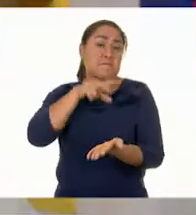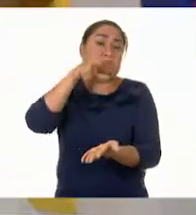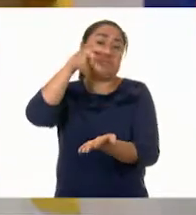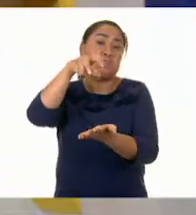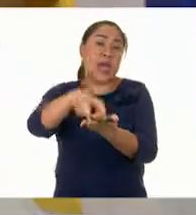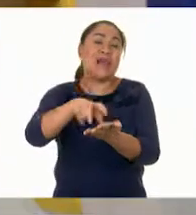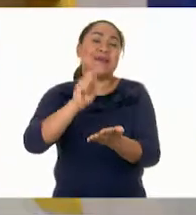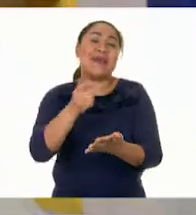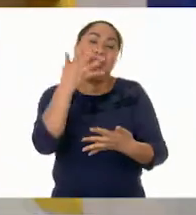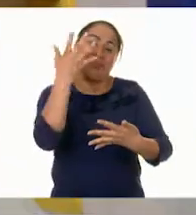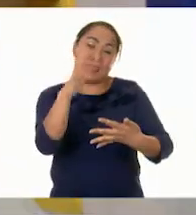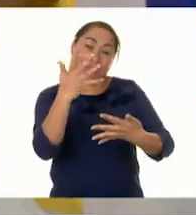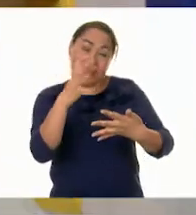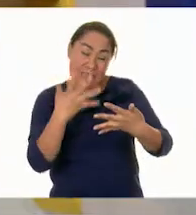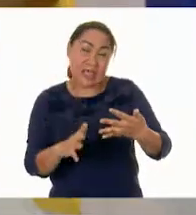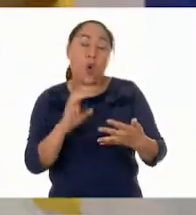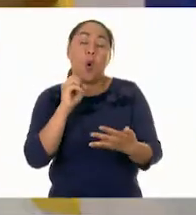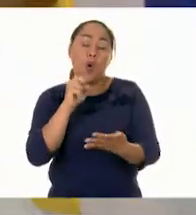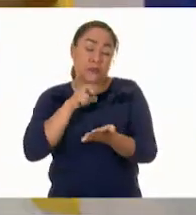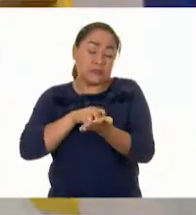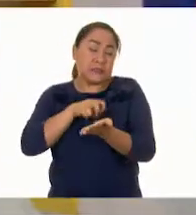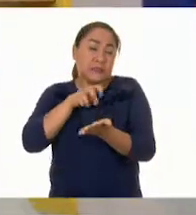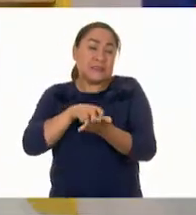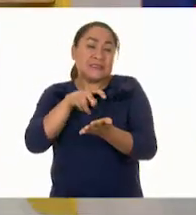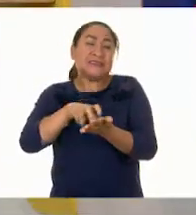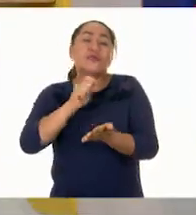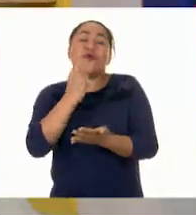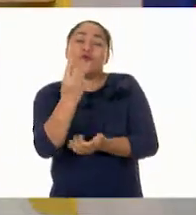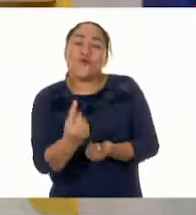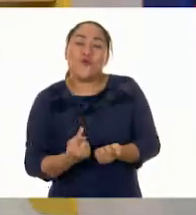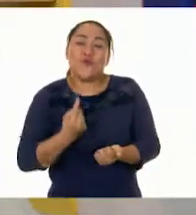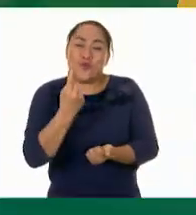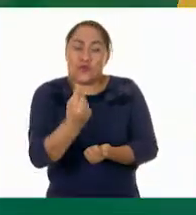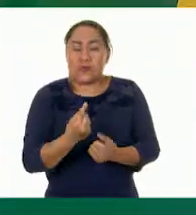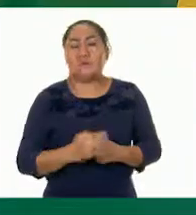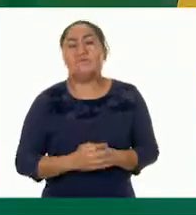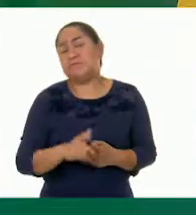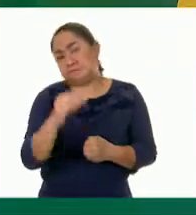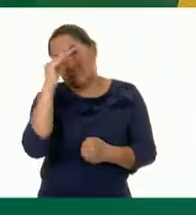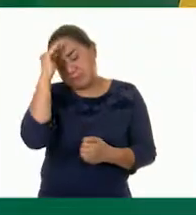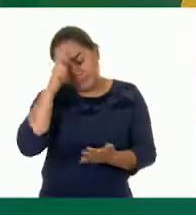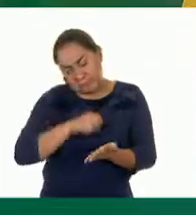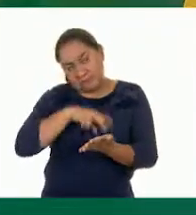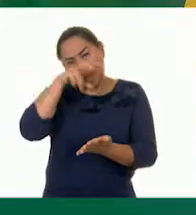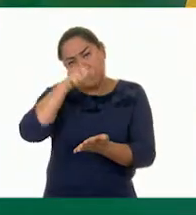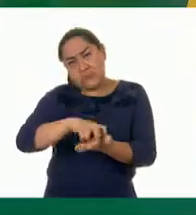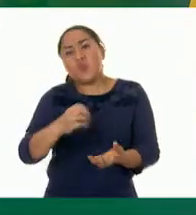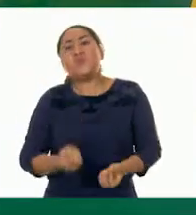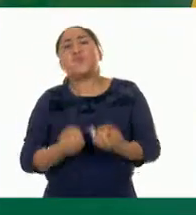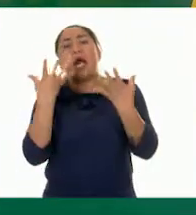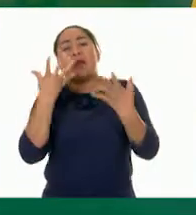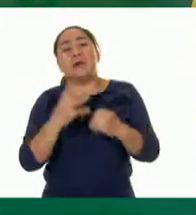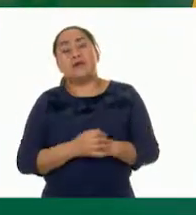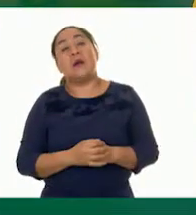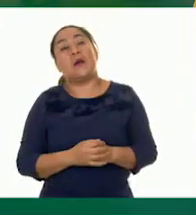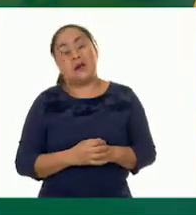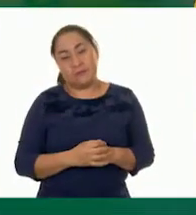saltos pequeños que representan las unidades. ¿Cuántos crees que deba de dar? Pues tiene que dar